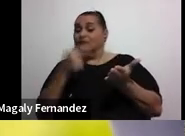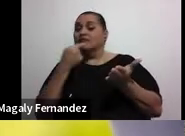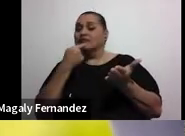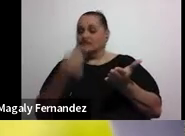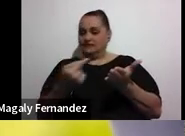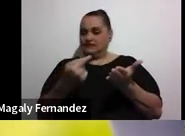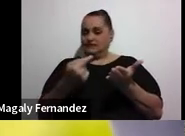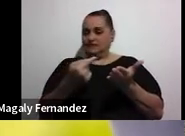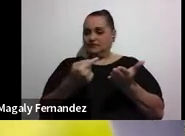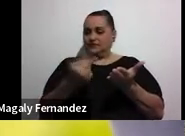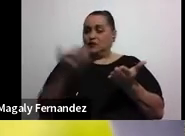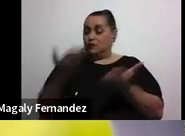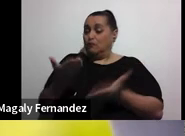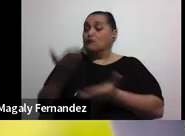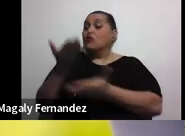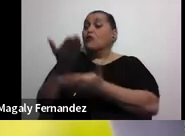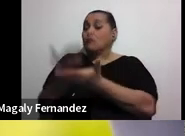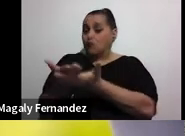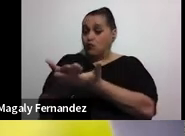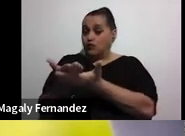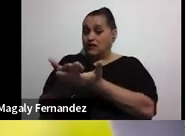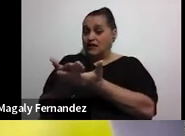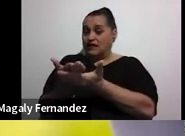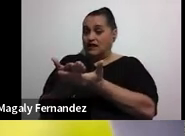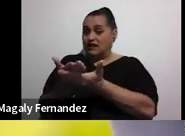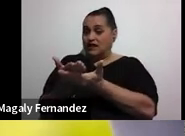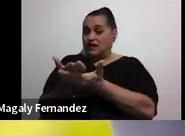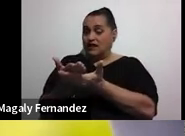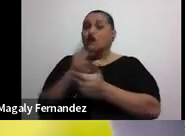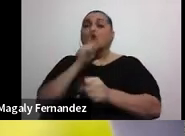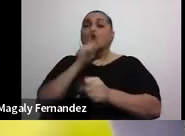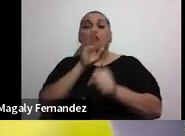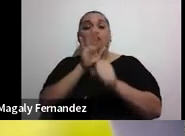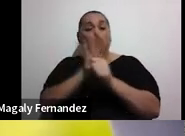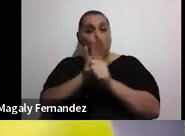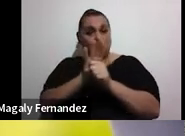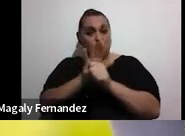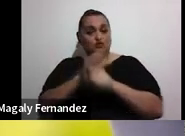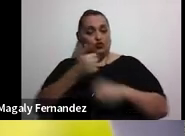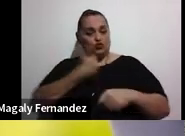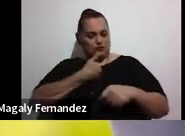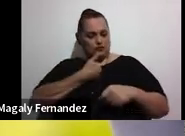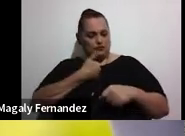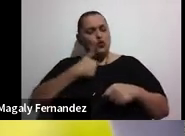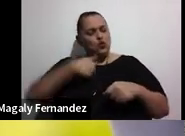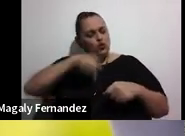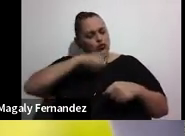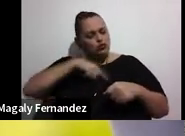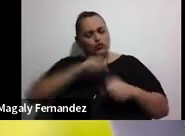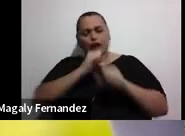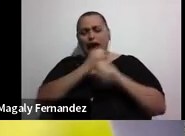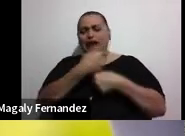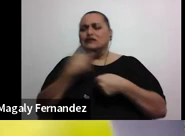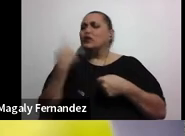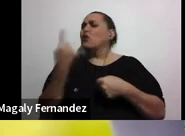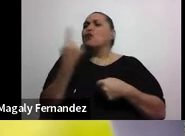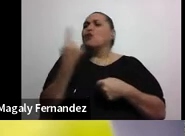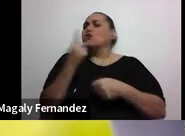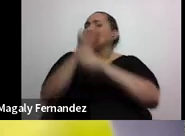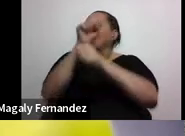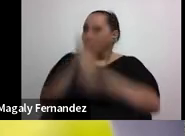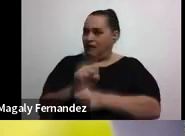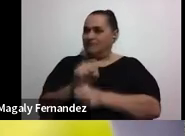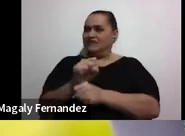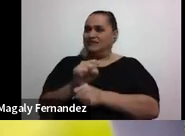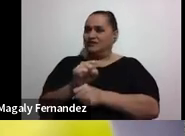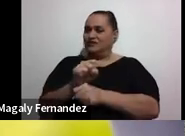lo que les propongo para tal vez para compromiso con ustedes tenemos al final es hacer un hábito. Un único hábito. Un hábito